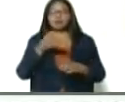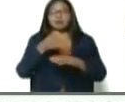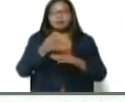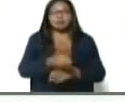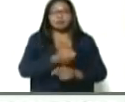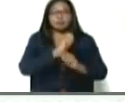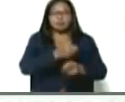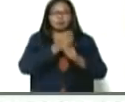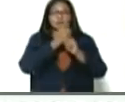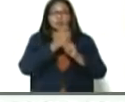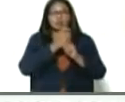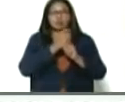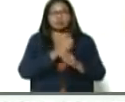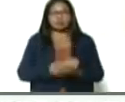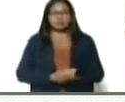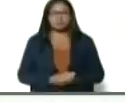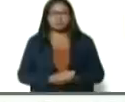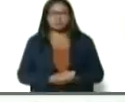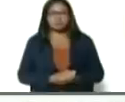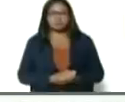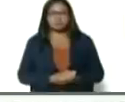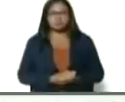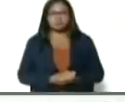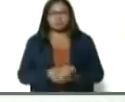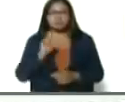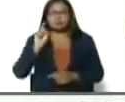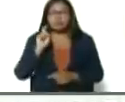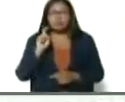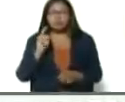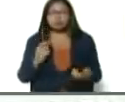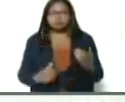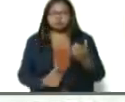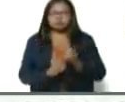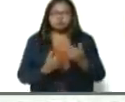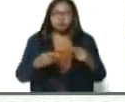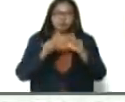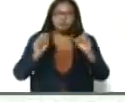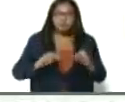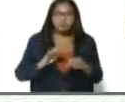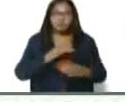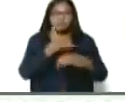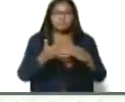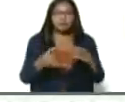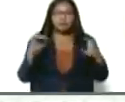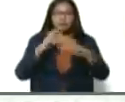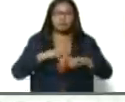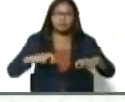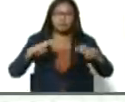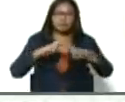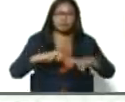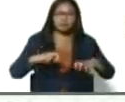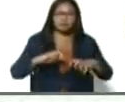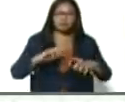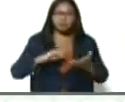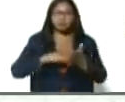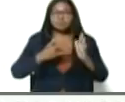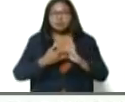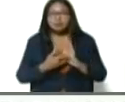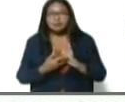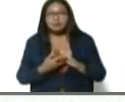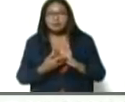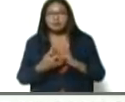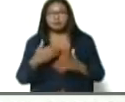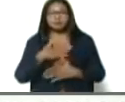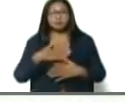acuícola y con ETSA. Necesitamos implementar y ejecutar los planes de investigación técnica de sanidad